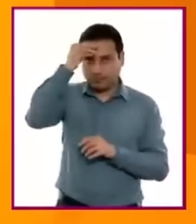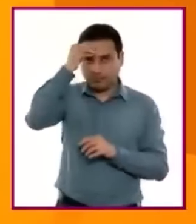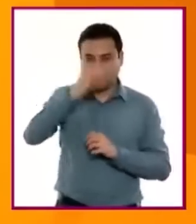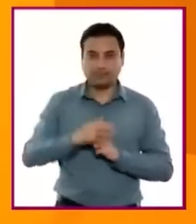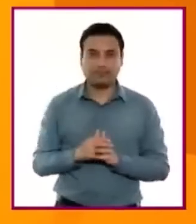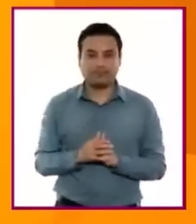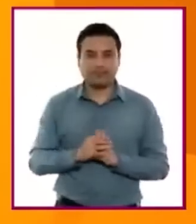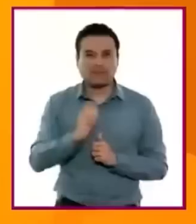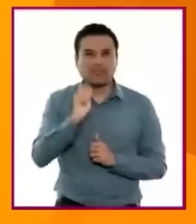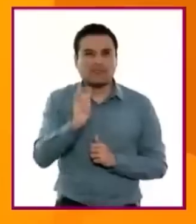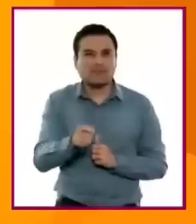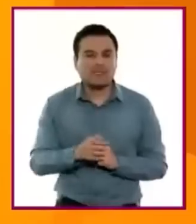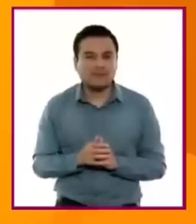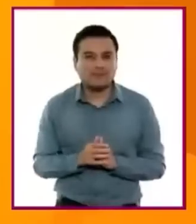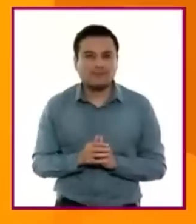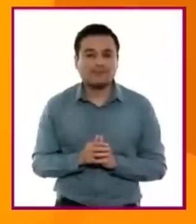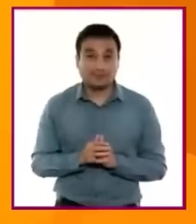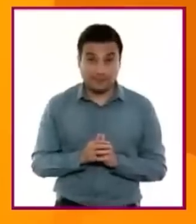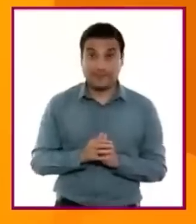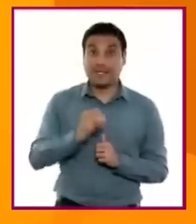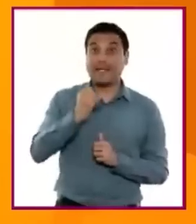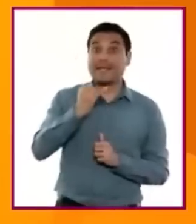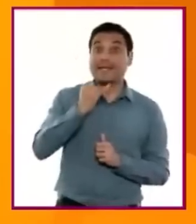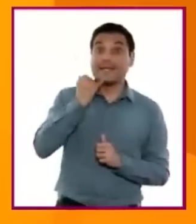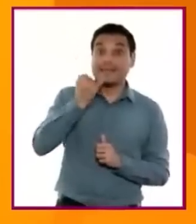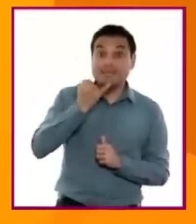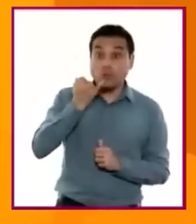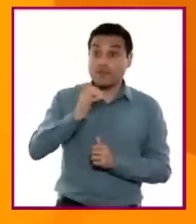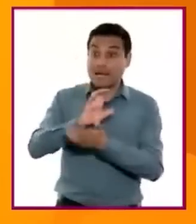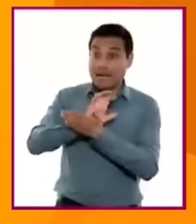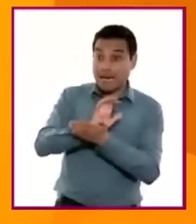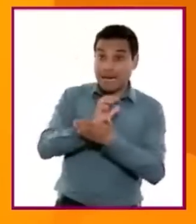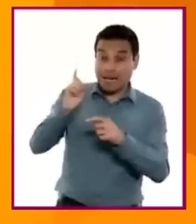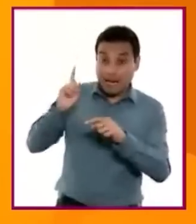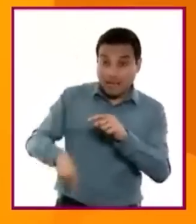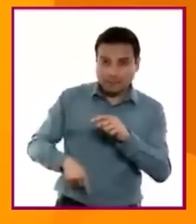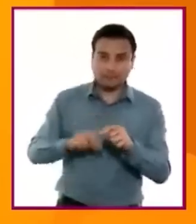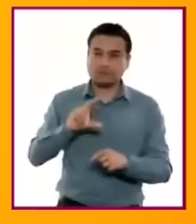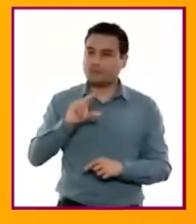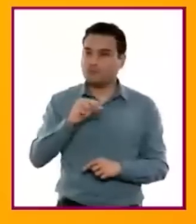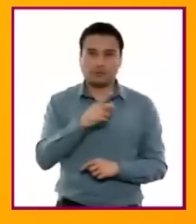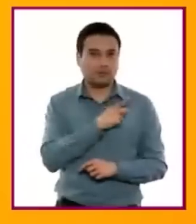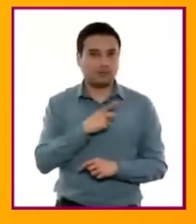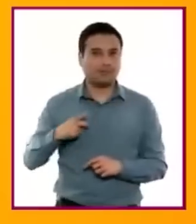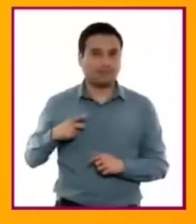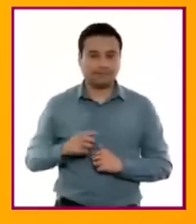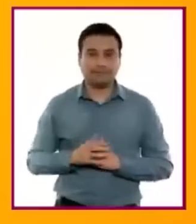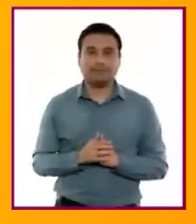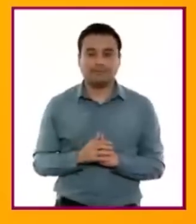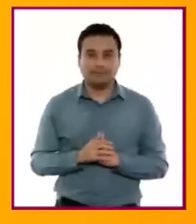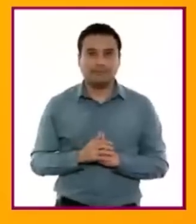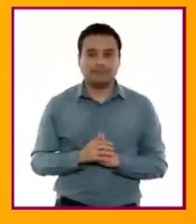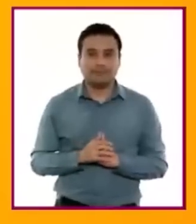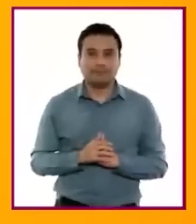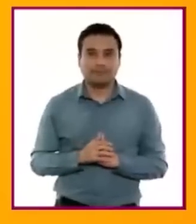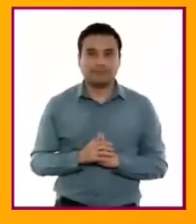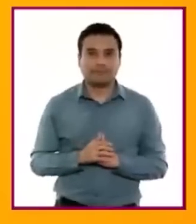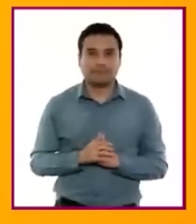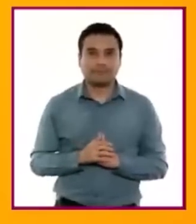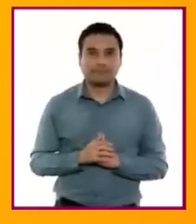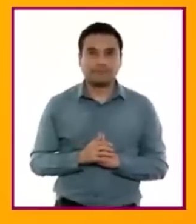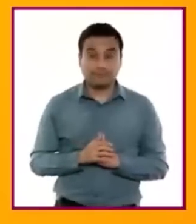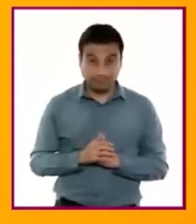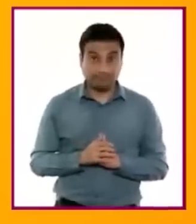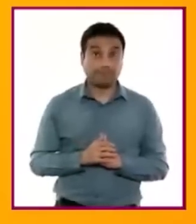fundamental erradicar la discriminación y propiciar la inclusión sin la pérdida de identidad. El aprendizaje de los lenguajes